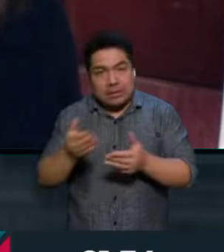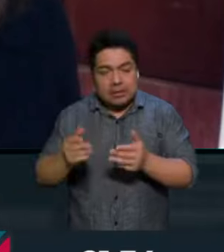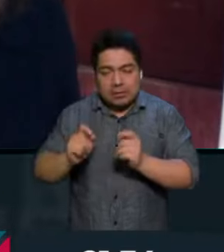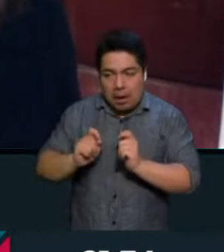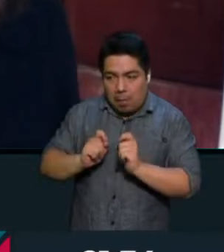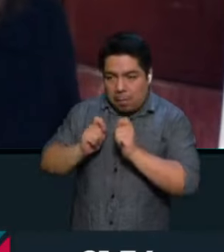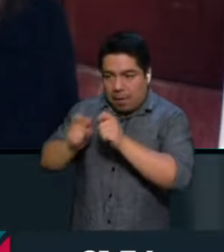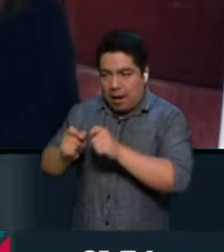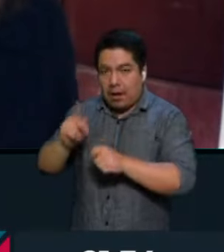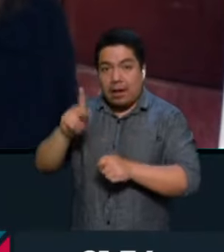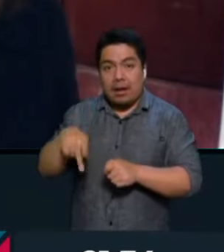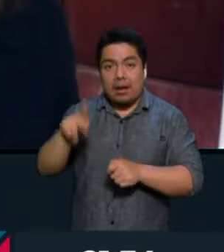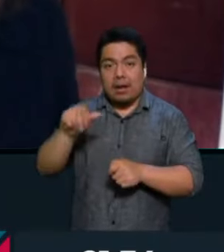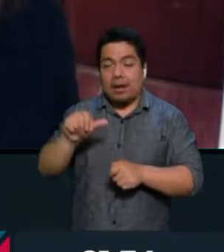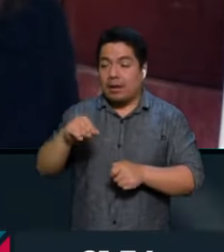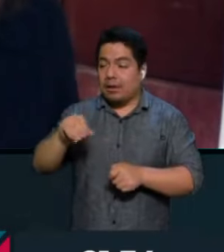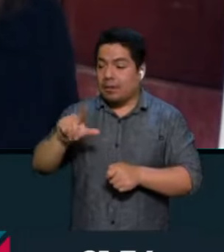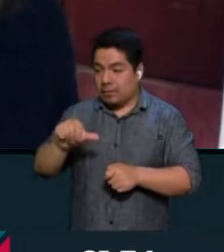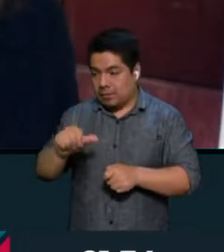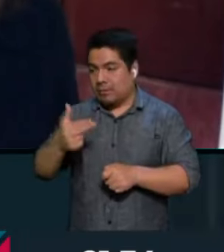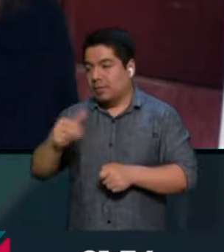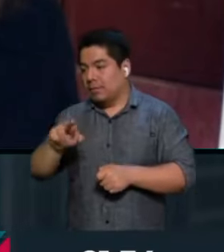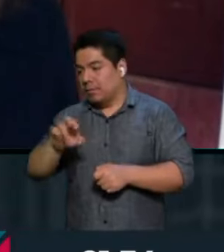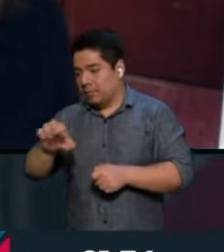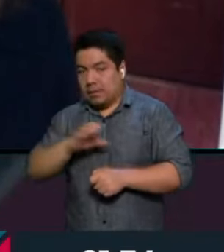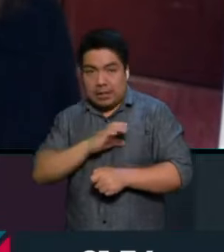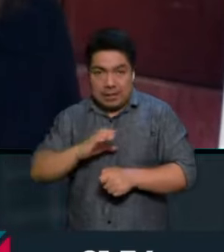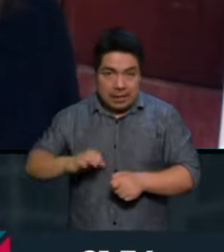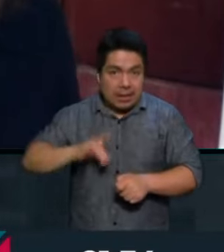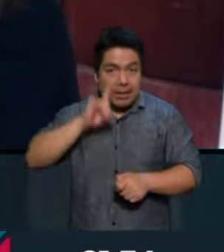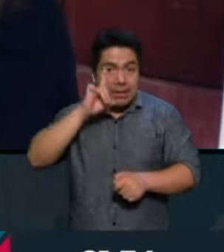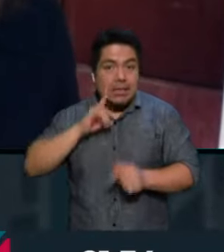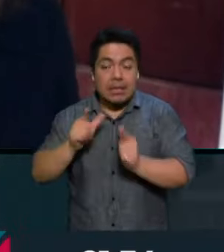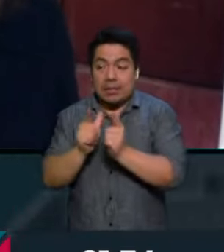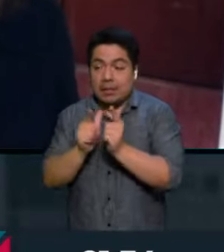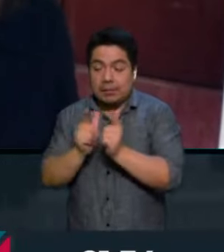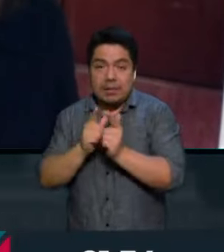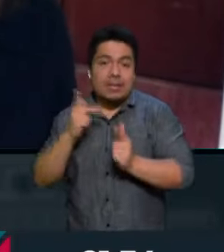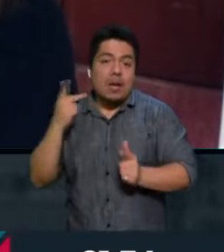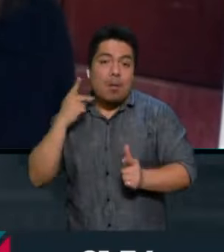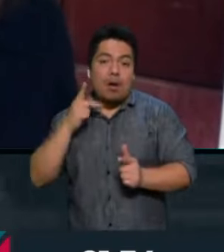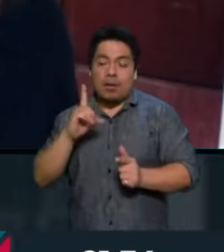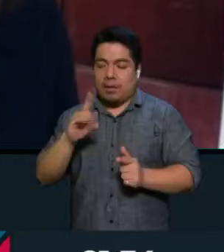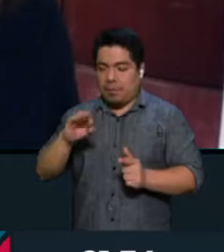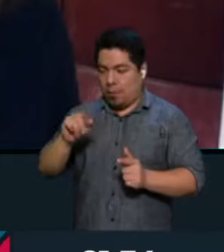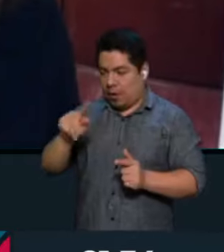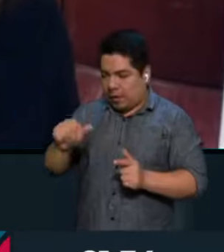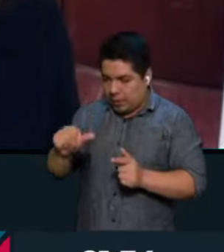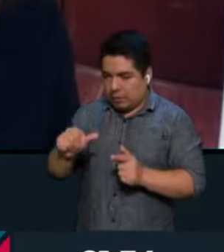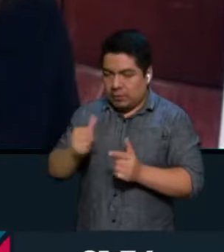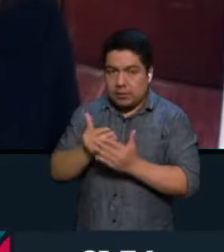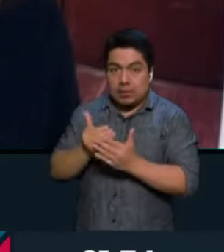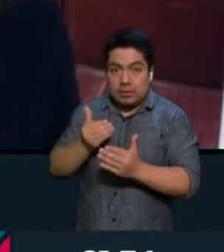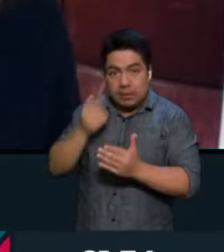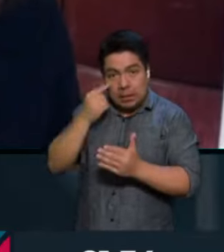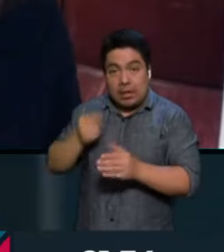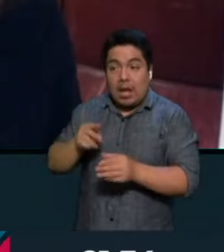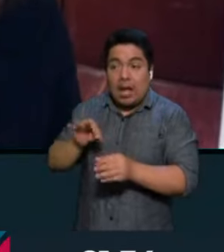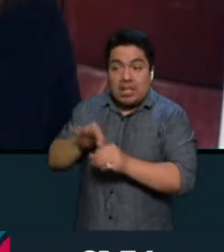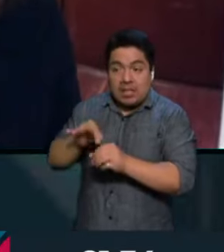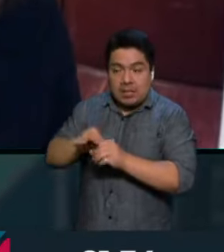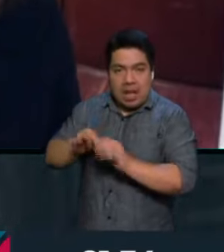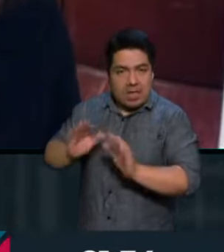nombramiento de Kamala Harris como la candidata del partido demócrata. Veía antes de entrar al aire que ya alcanzó el voto